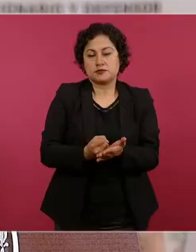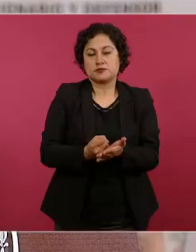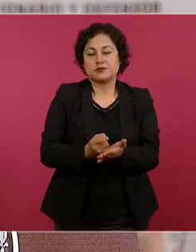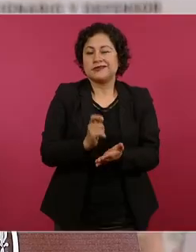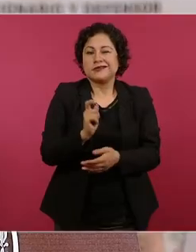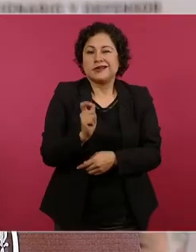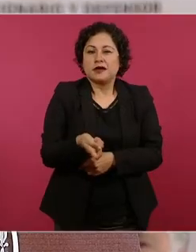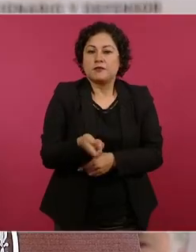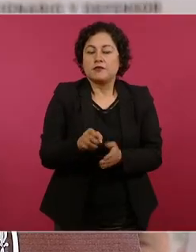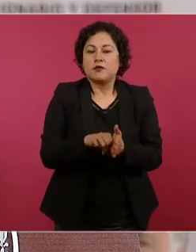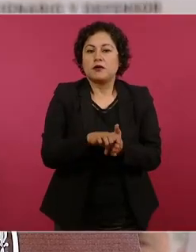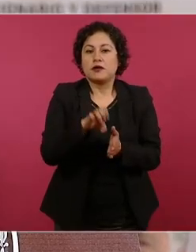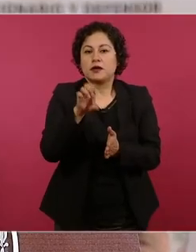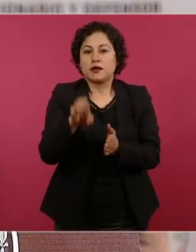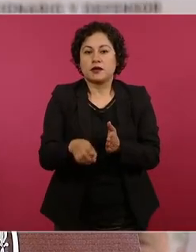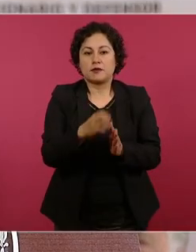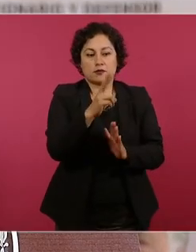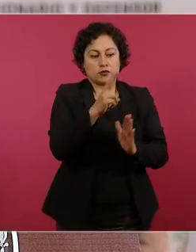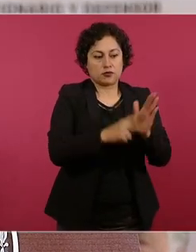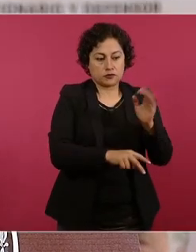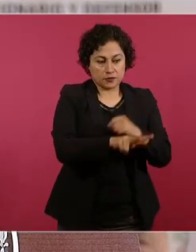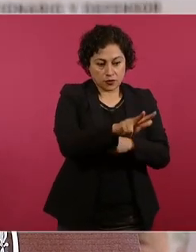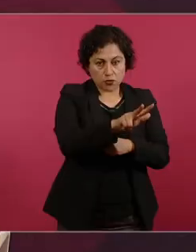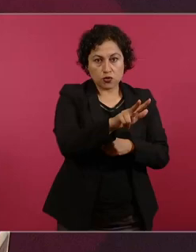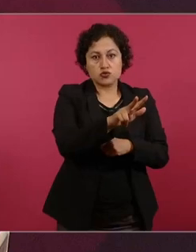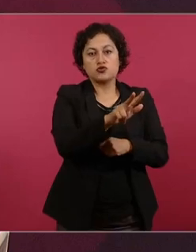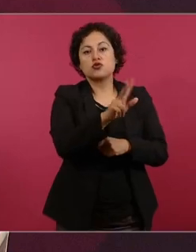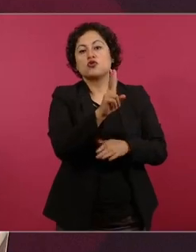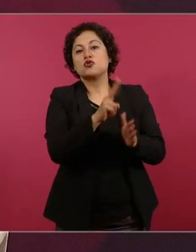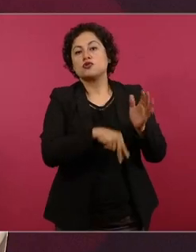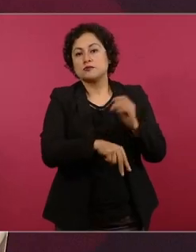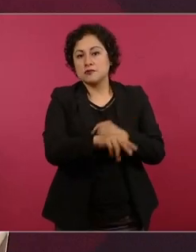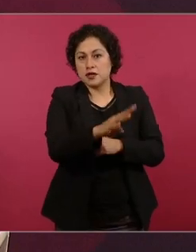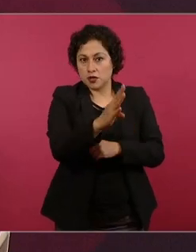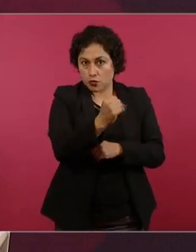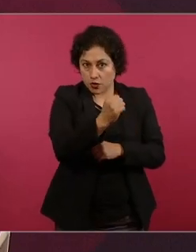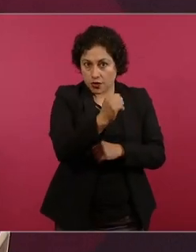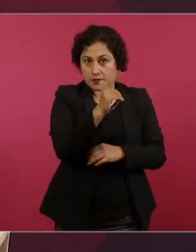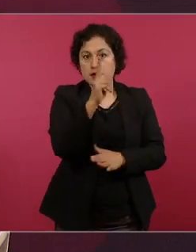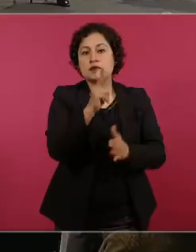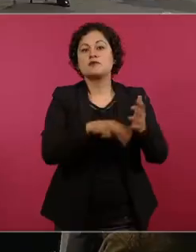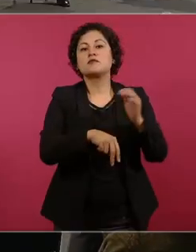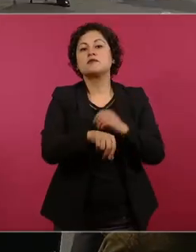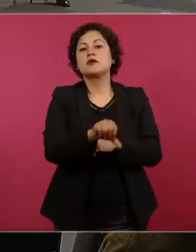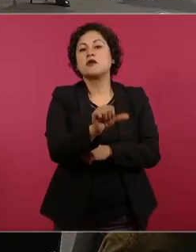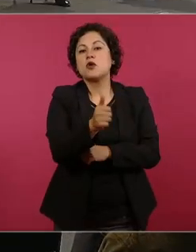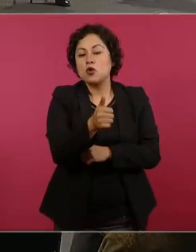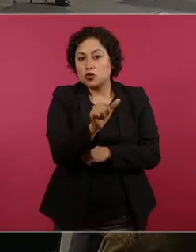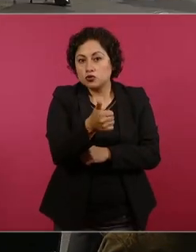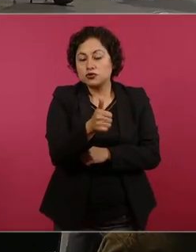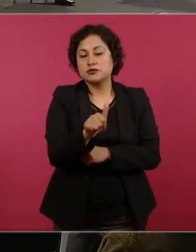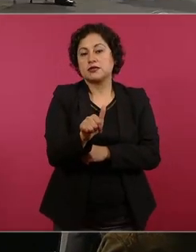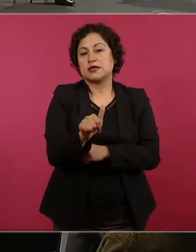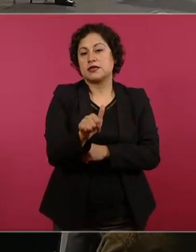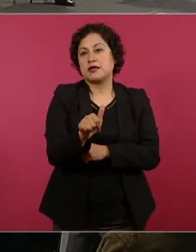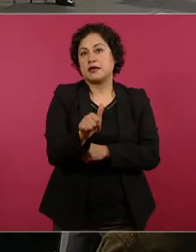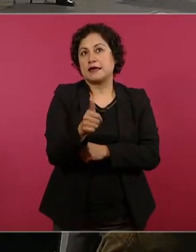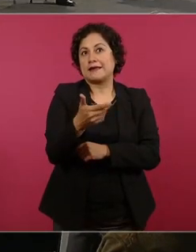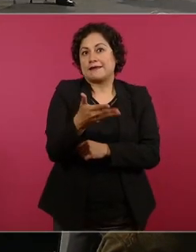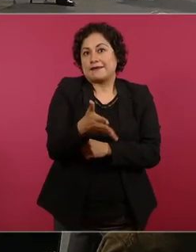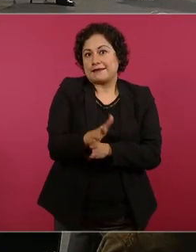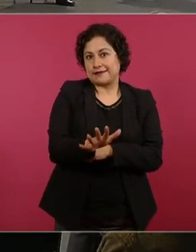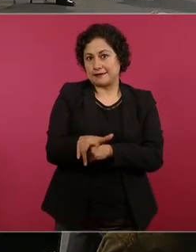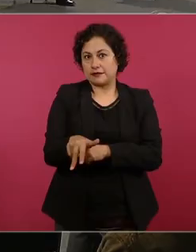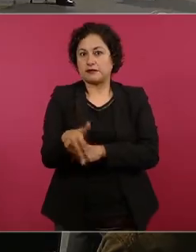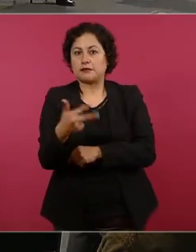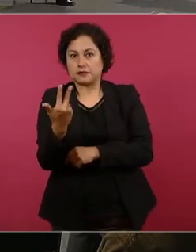refieren a 2008 2009 2011 10 y 13